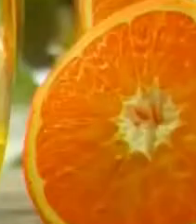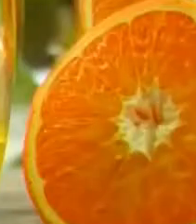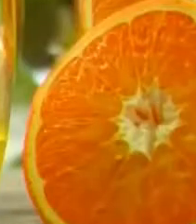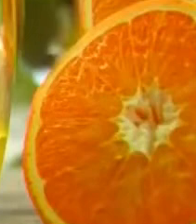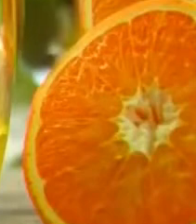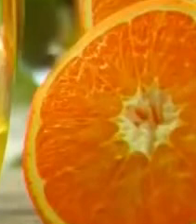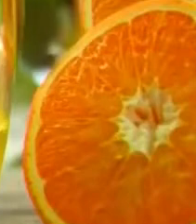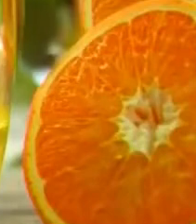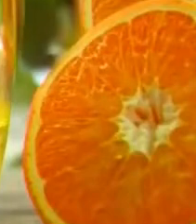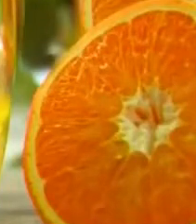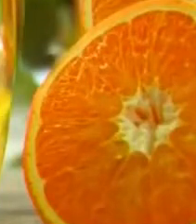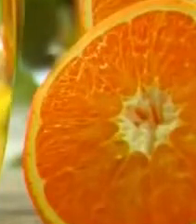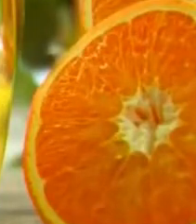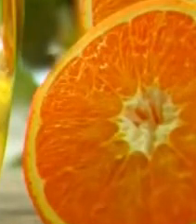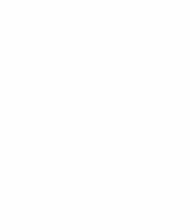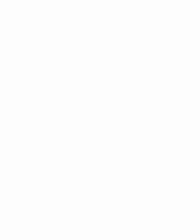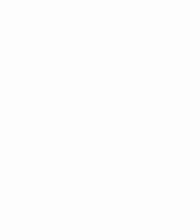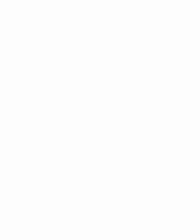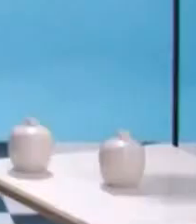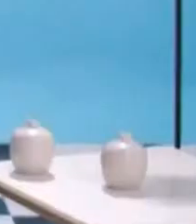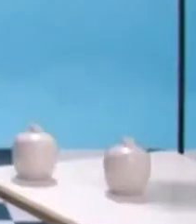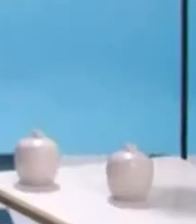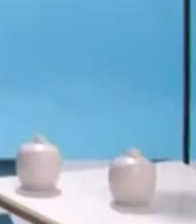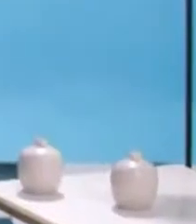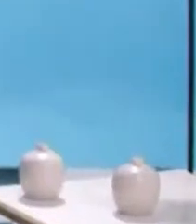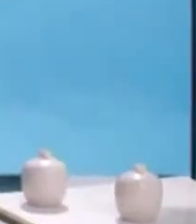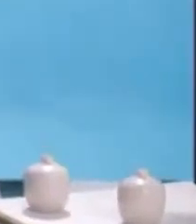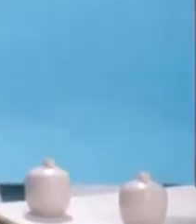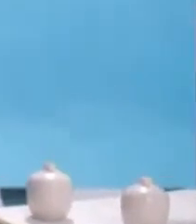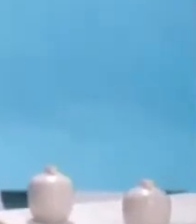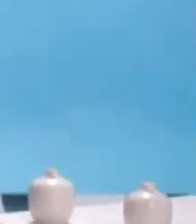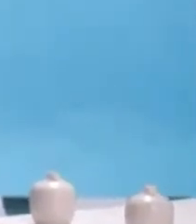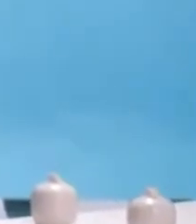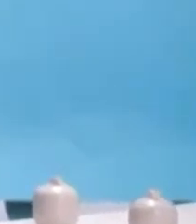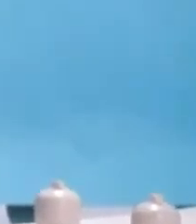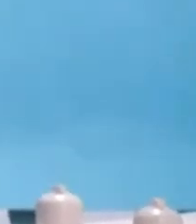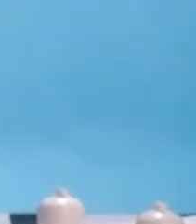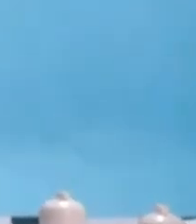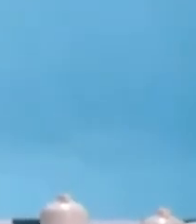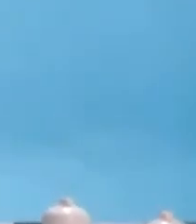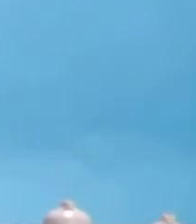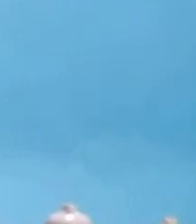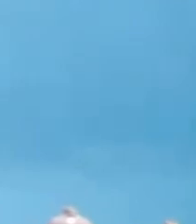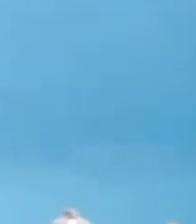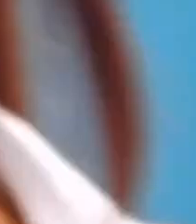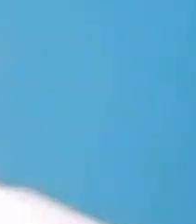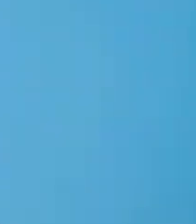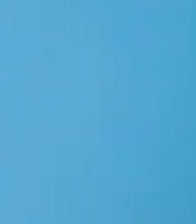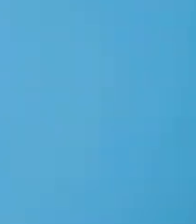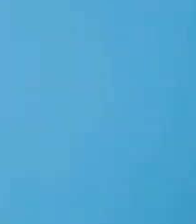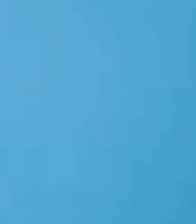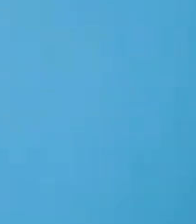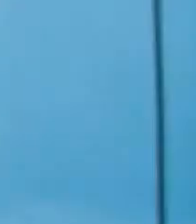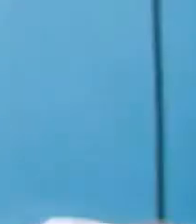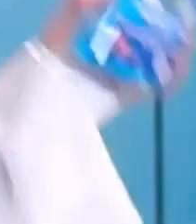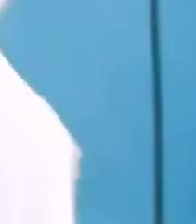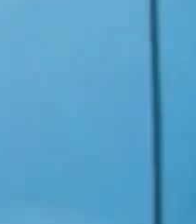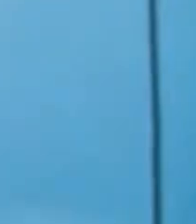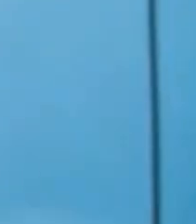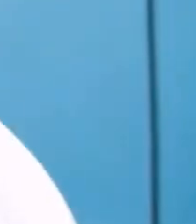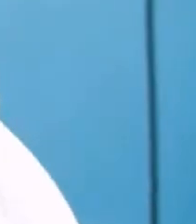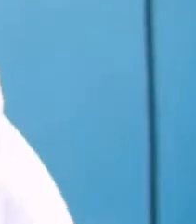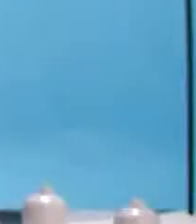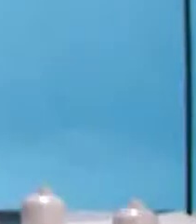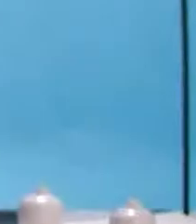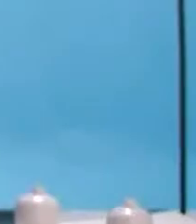Pulp. Pulp Naranja, el sabor del desayuno. Los peruanos sonreímos con el corazón cuando estamos orgullosos. Y cuidamos esa sonrisa